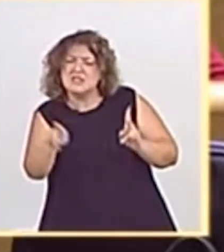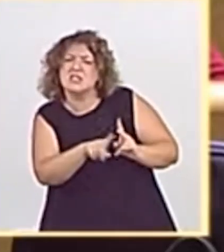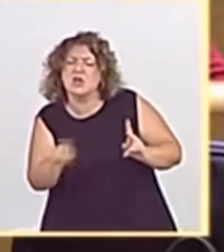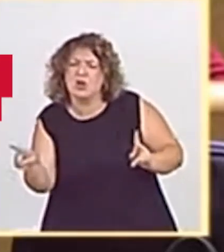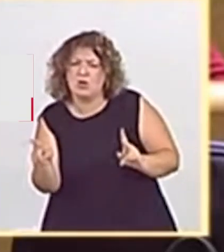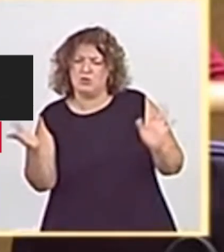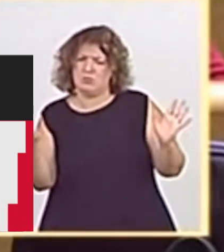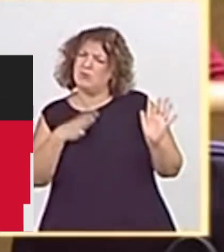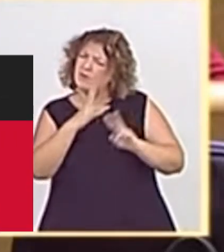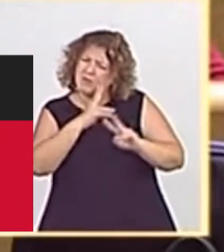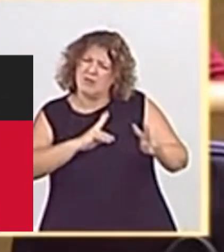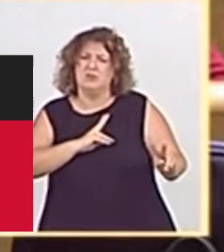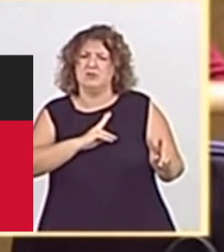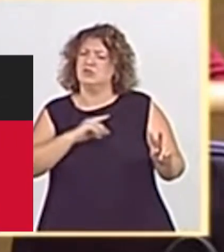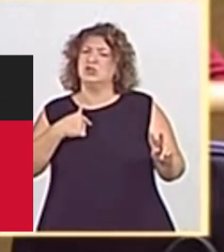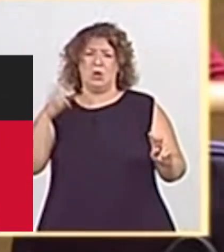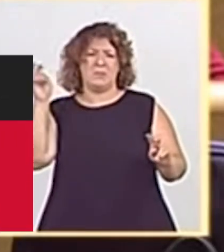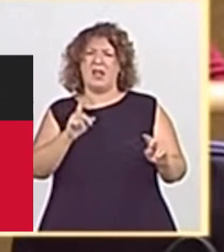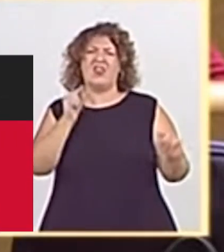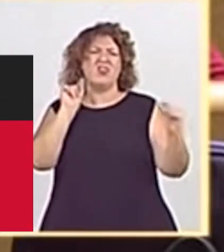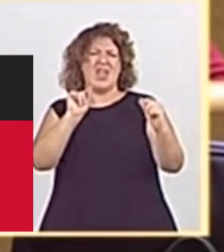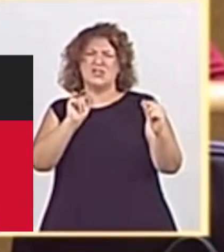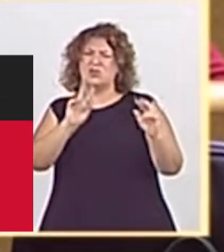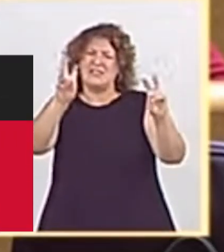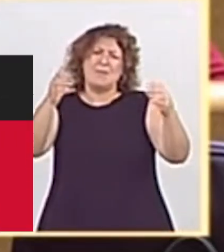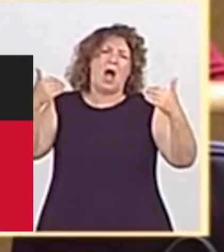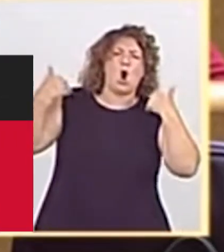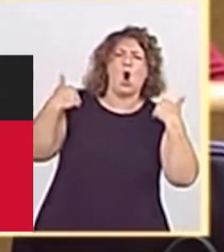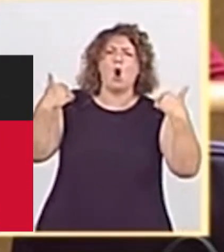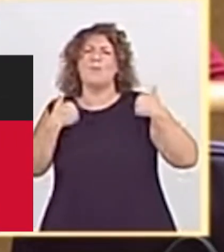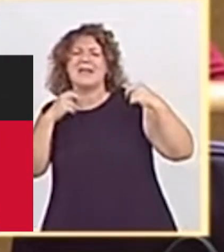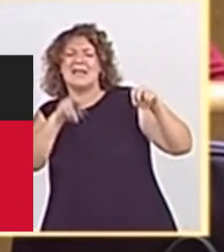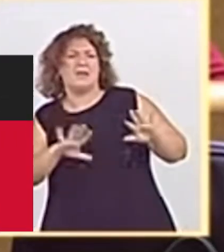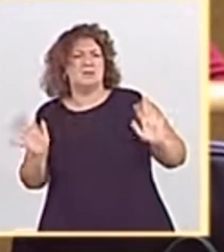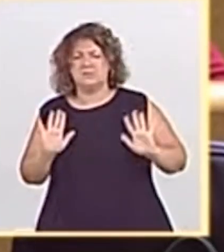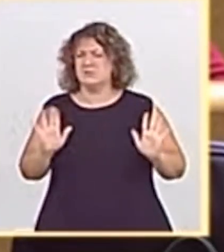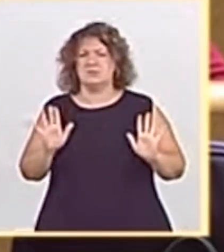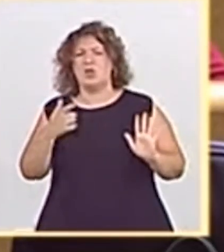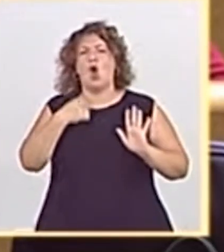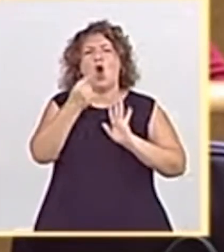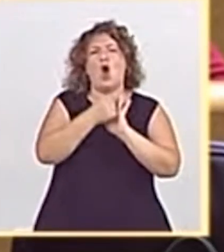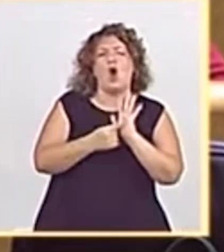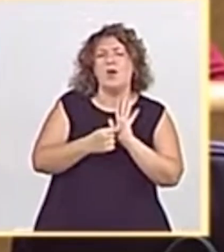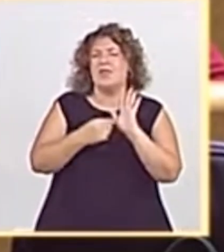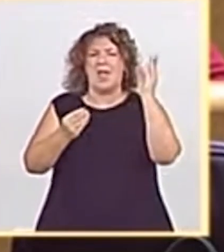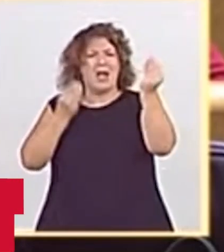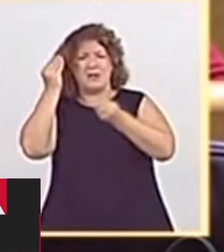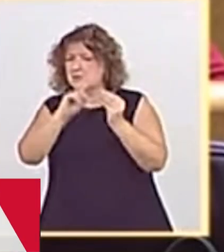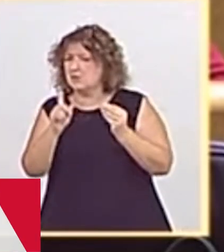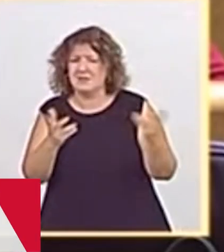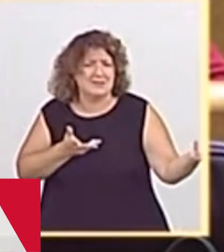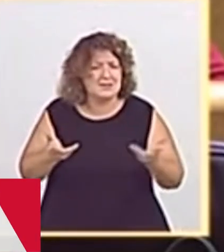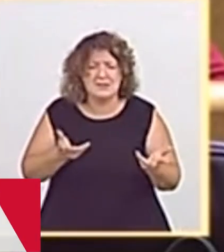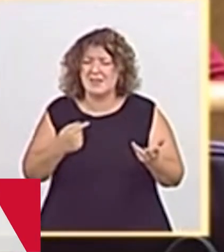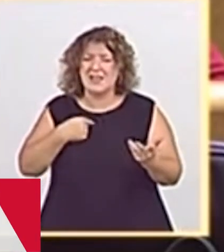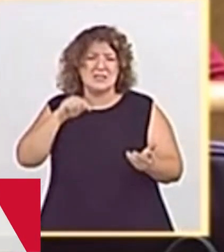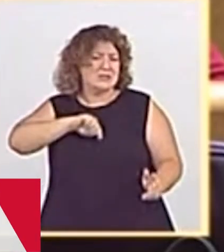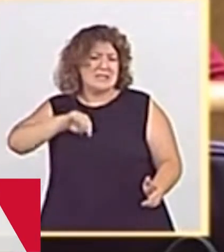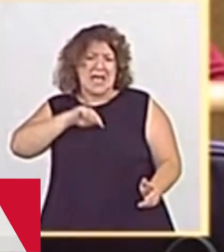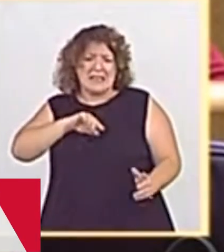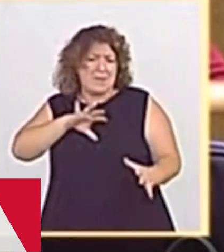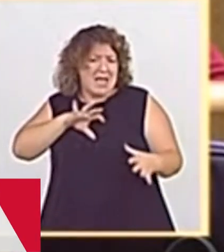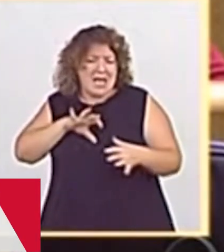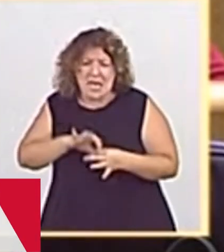Y que conste que no he venido de aquí a discutir con usted de competencias, pues ya no es tiempo ni de ordenamientos ni de razonamientos, sino de sentimientos.